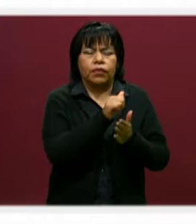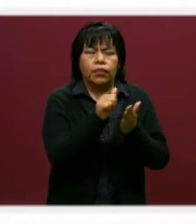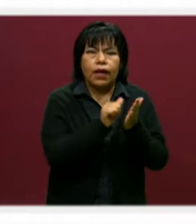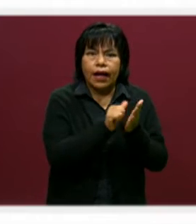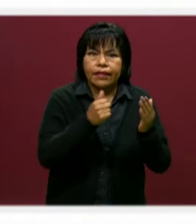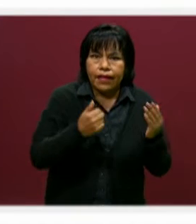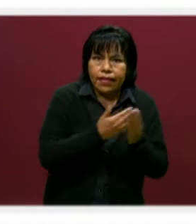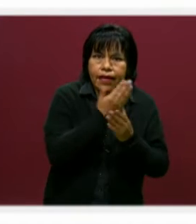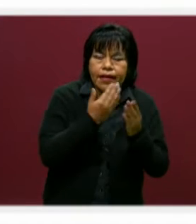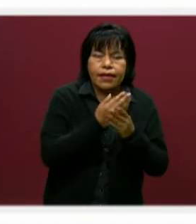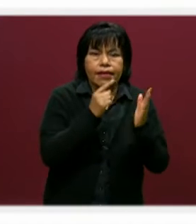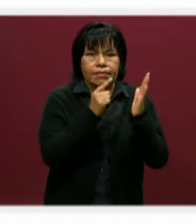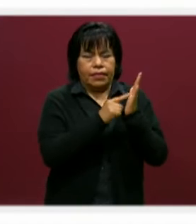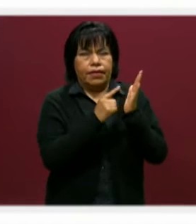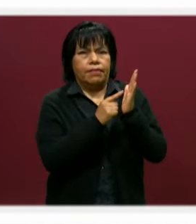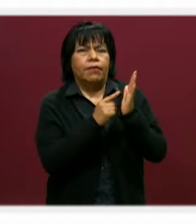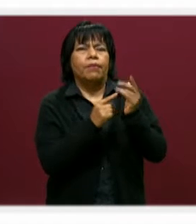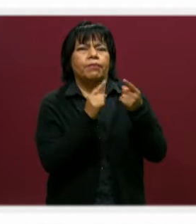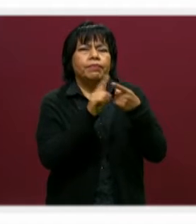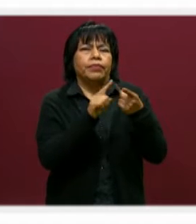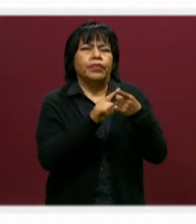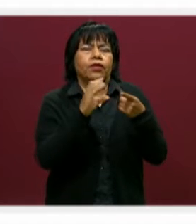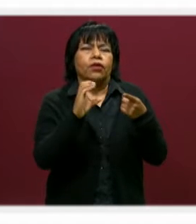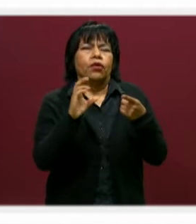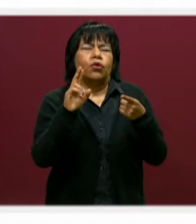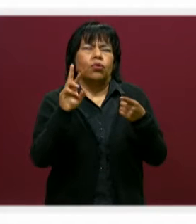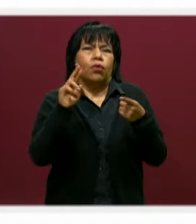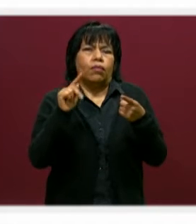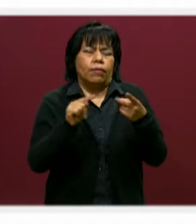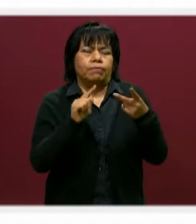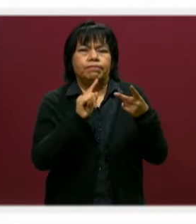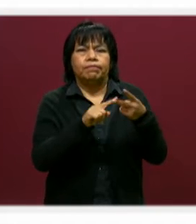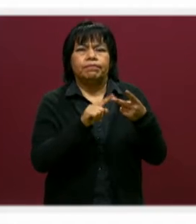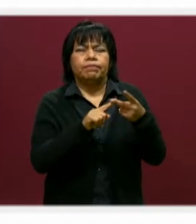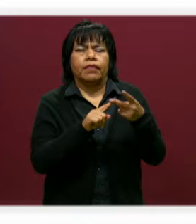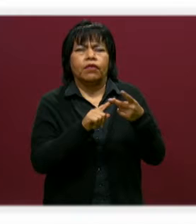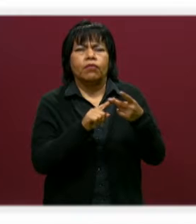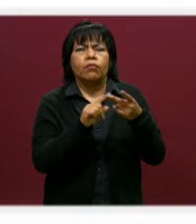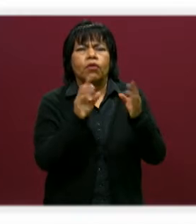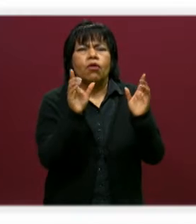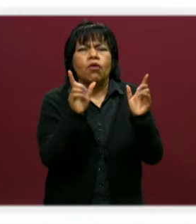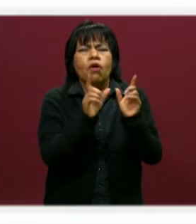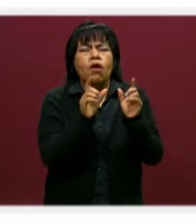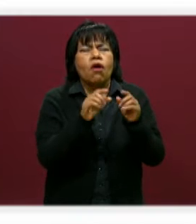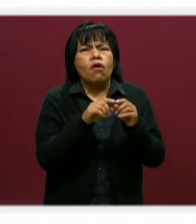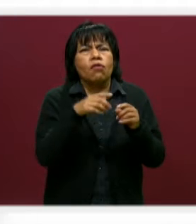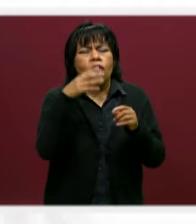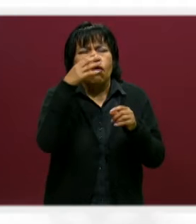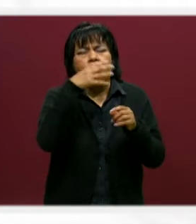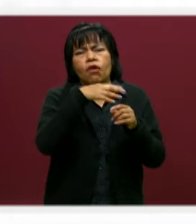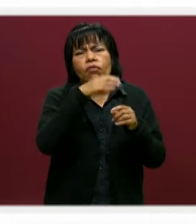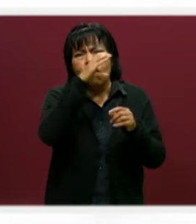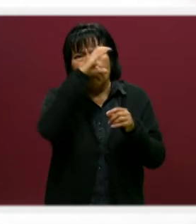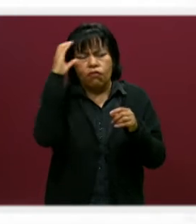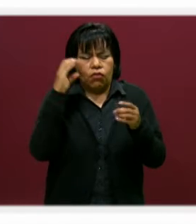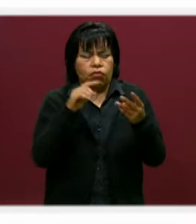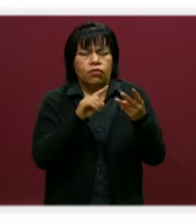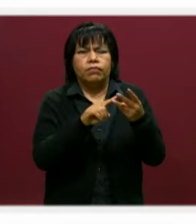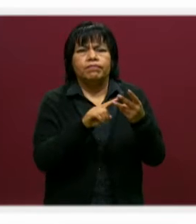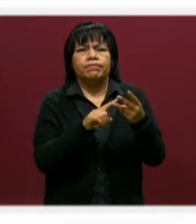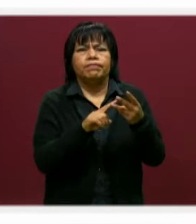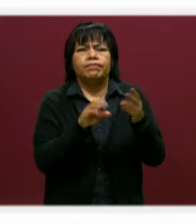de nacimiento, la CUR, la identificación con fotografía, normalmente es el INE, certificado de